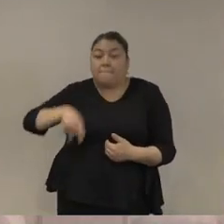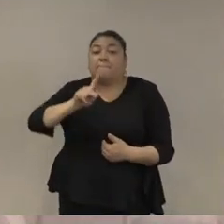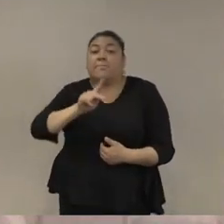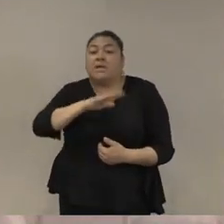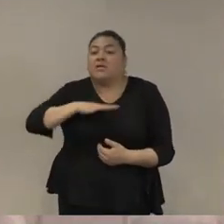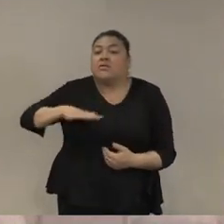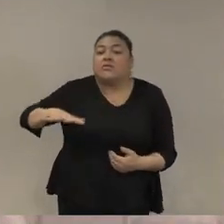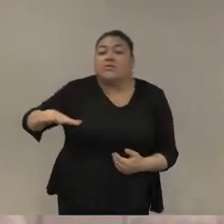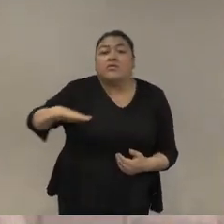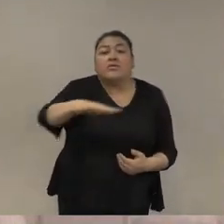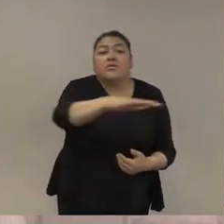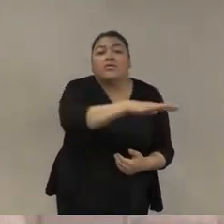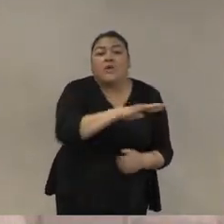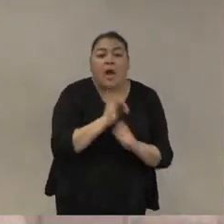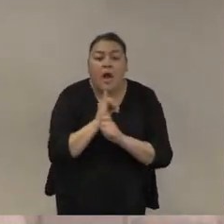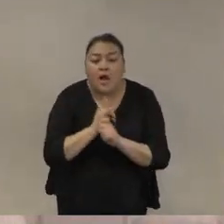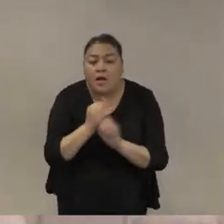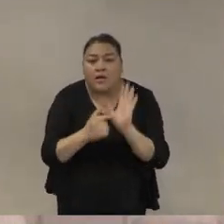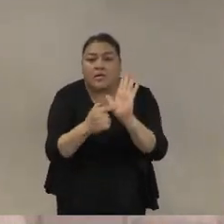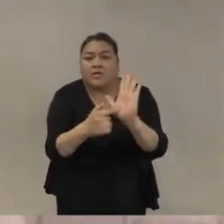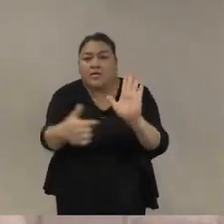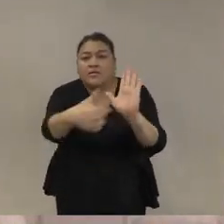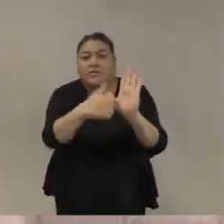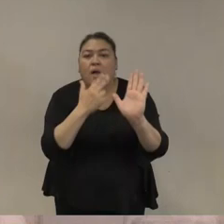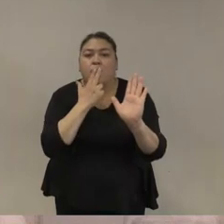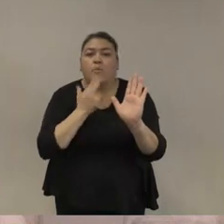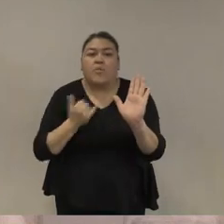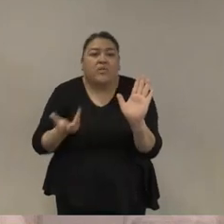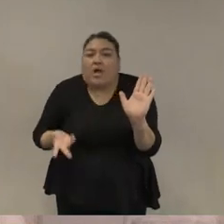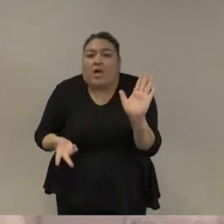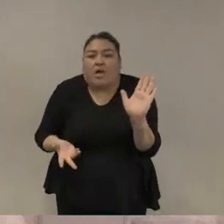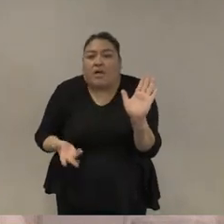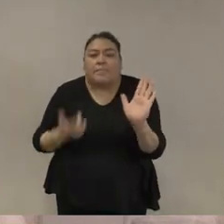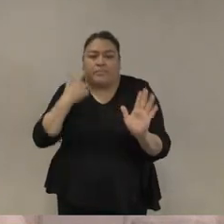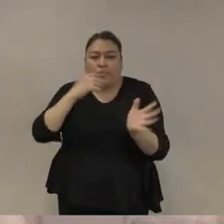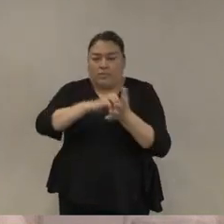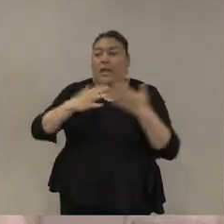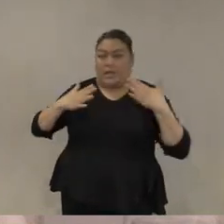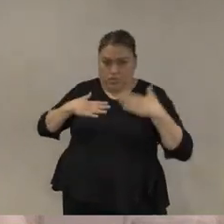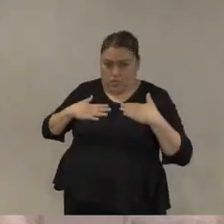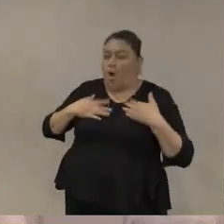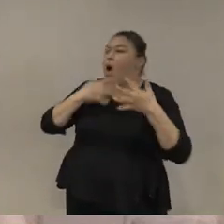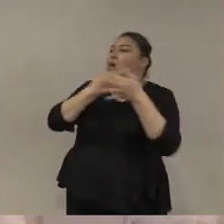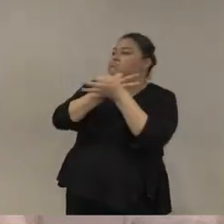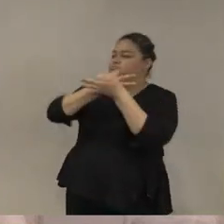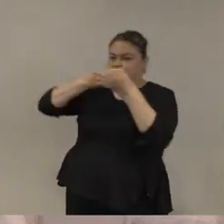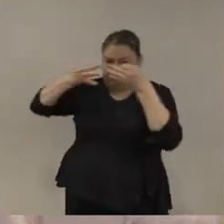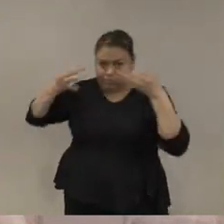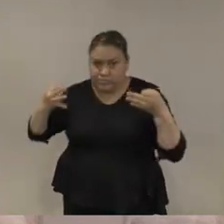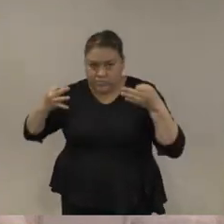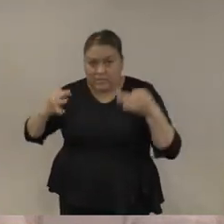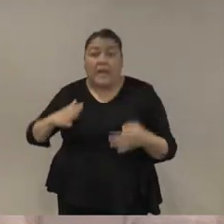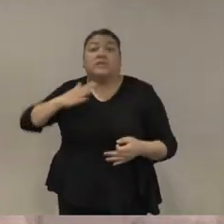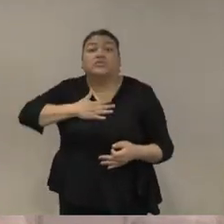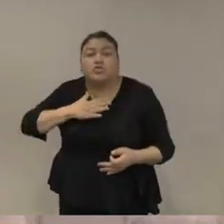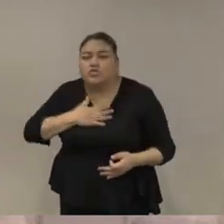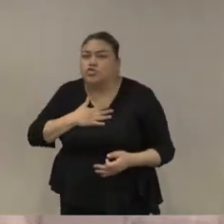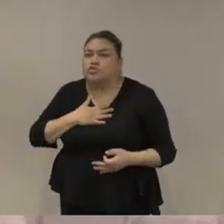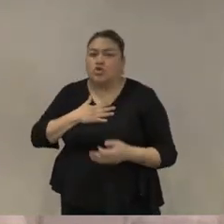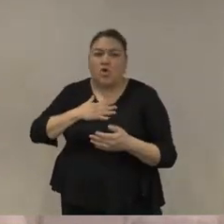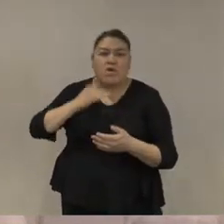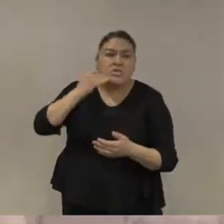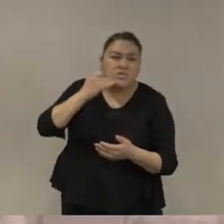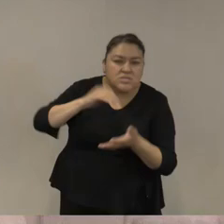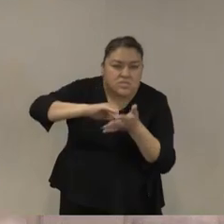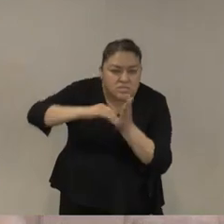vivimos lo que menos importa es la evidencia porque si yo tengo una verdad esa verdad voy a tratar de acomodarla de